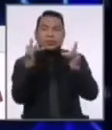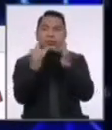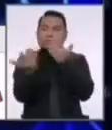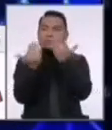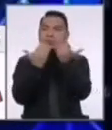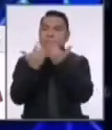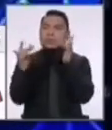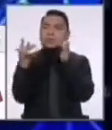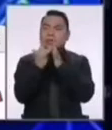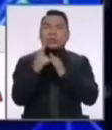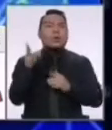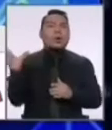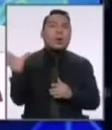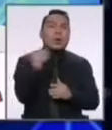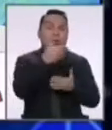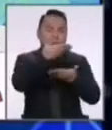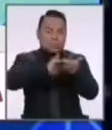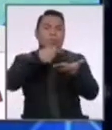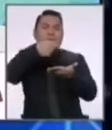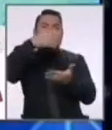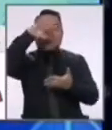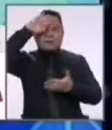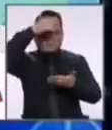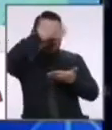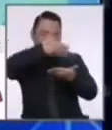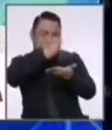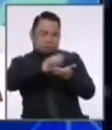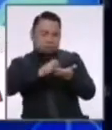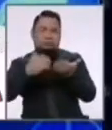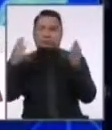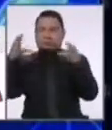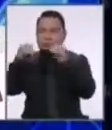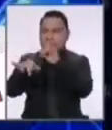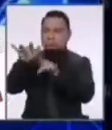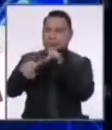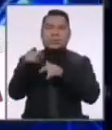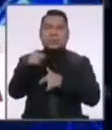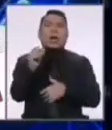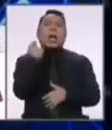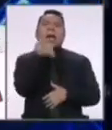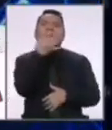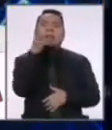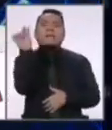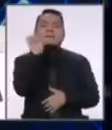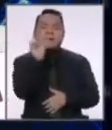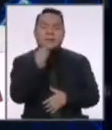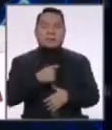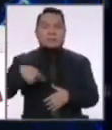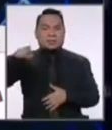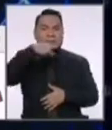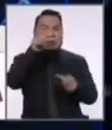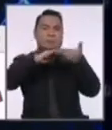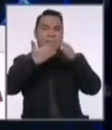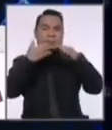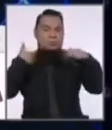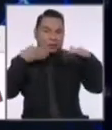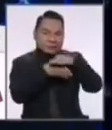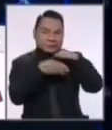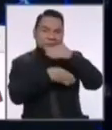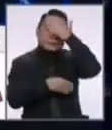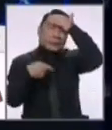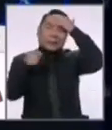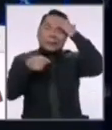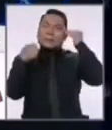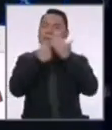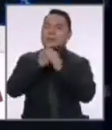clínica universal, con medicinas baratas, genéricas, para que toda la población pueda acceder. Eso es como